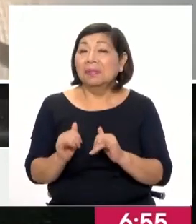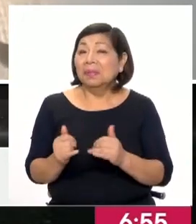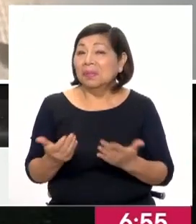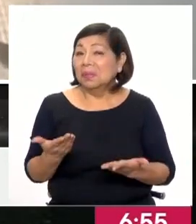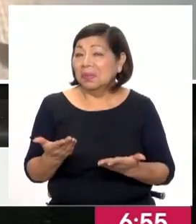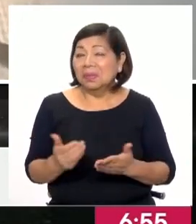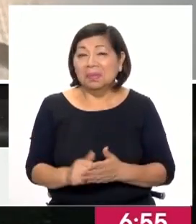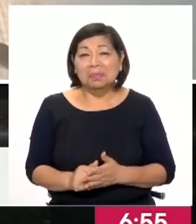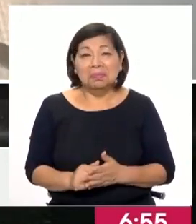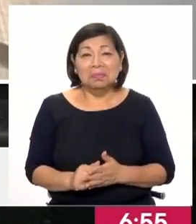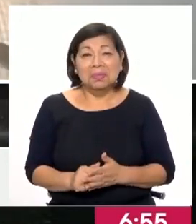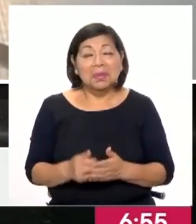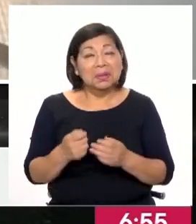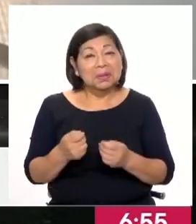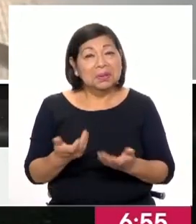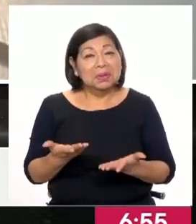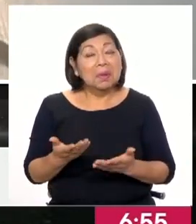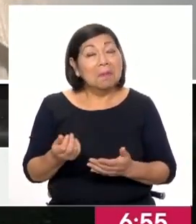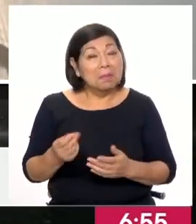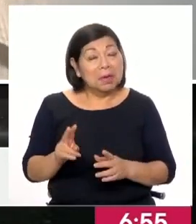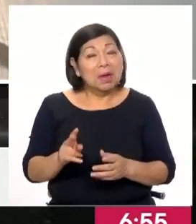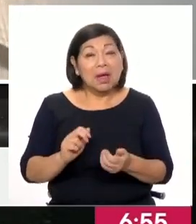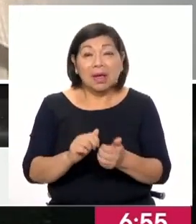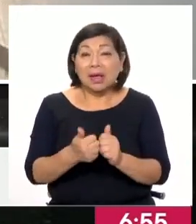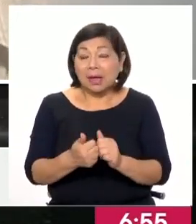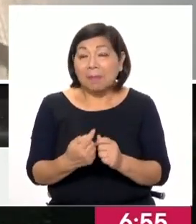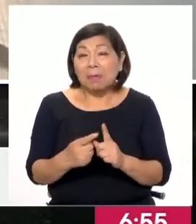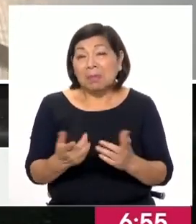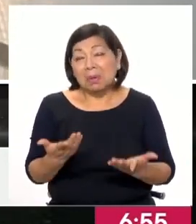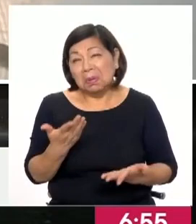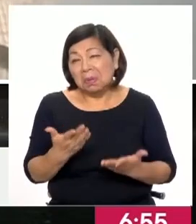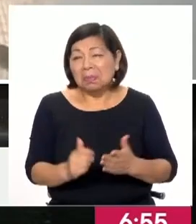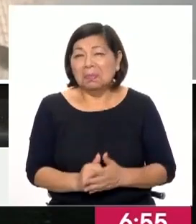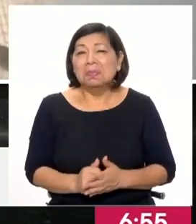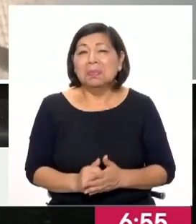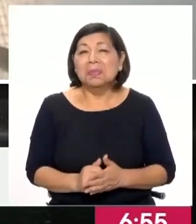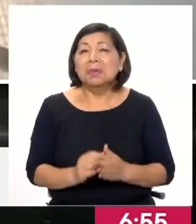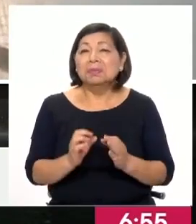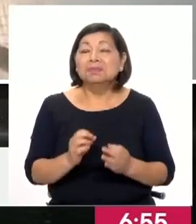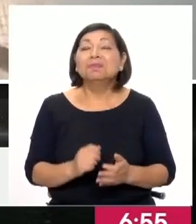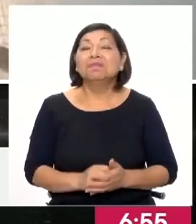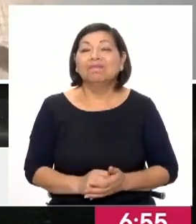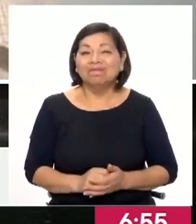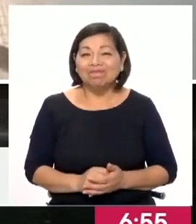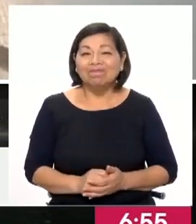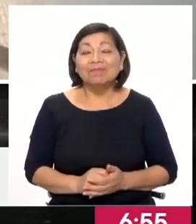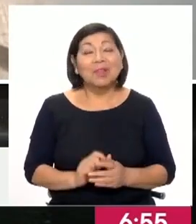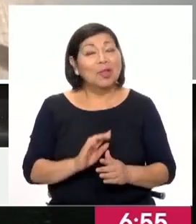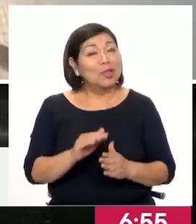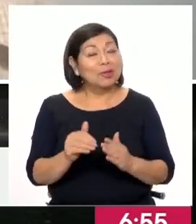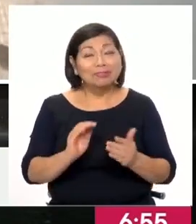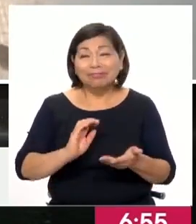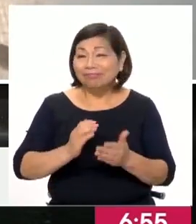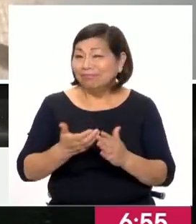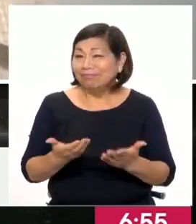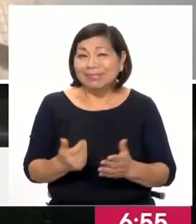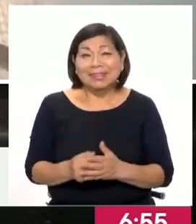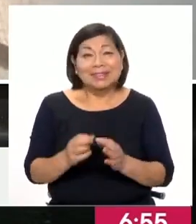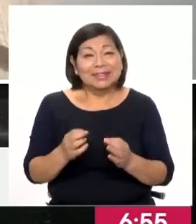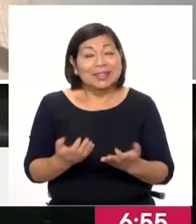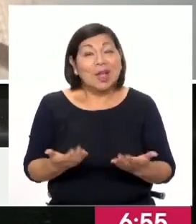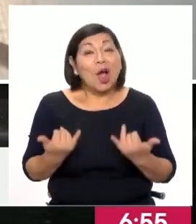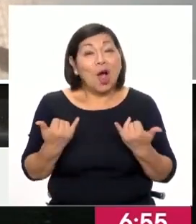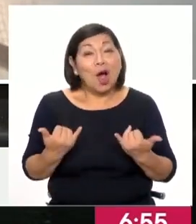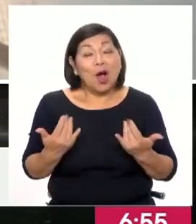uno que presione al alza el tipo de cambio y estaríamos viendo ese estadio. Perfecto, clarísimo. Aunque todo relativo, ¿no? Porque si bien es cierto,